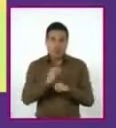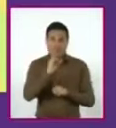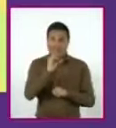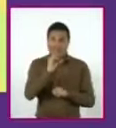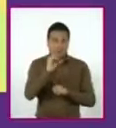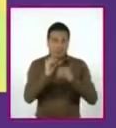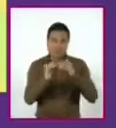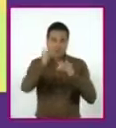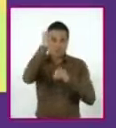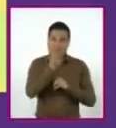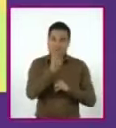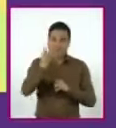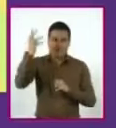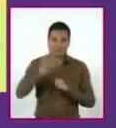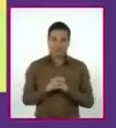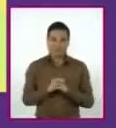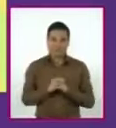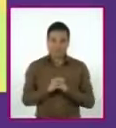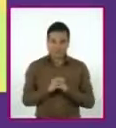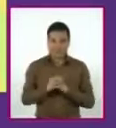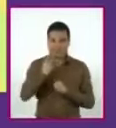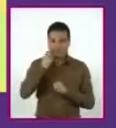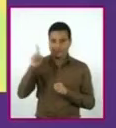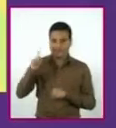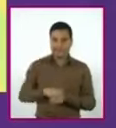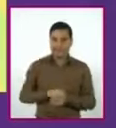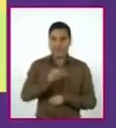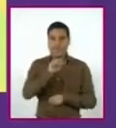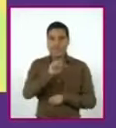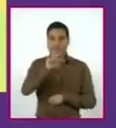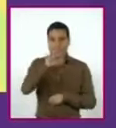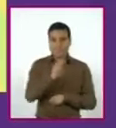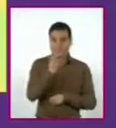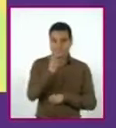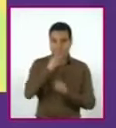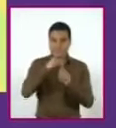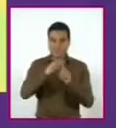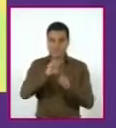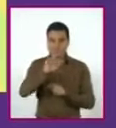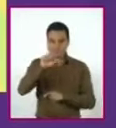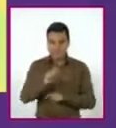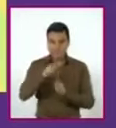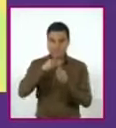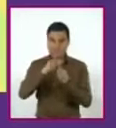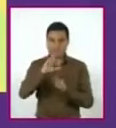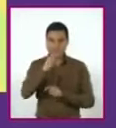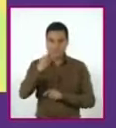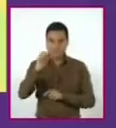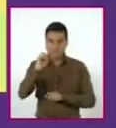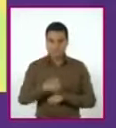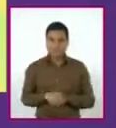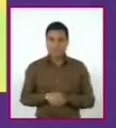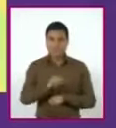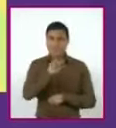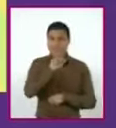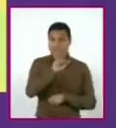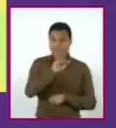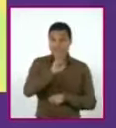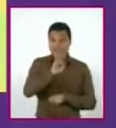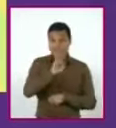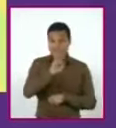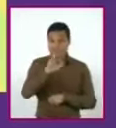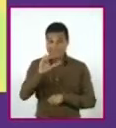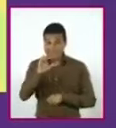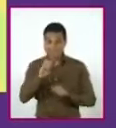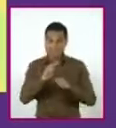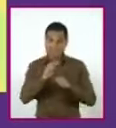cuadrada más bx más c igual a 0, donde a, b y c es diferente de